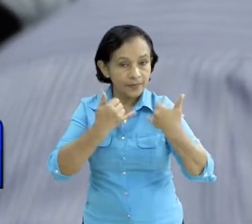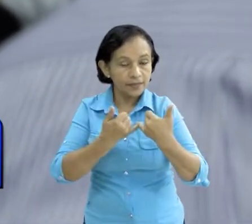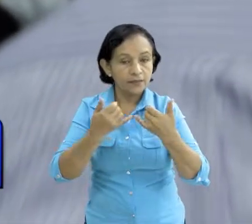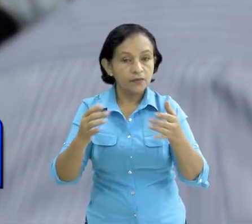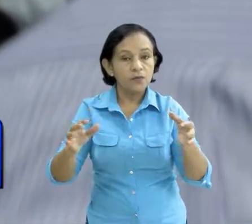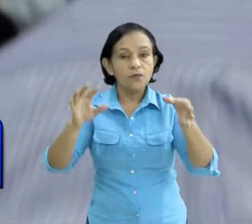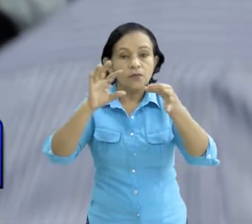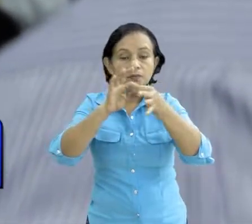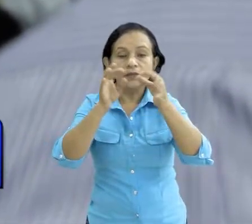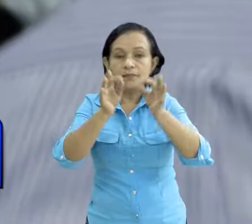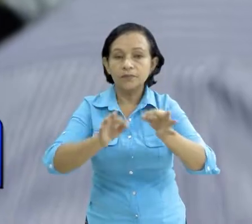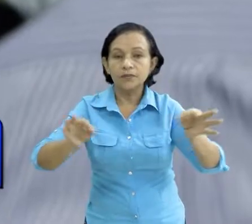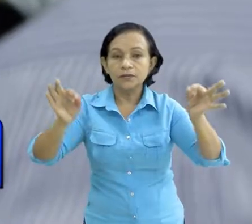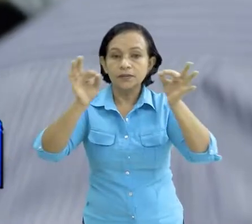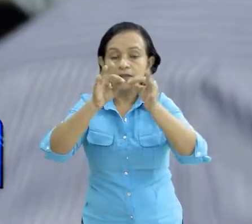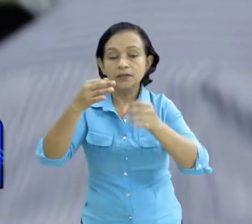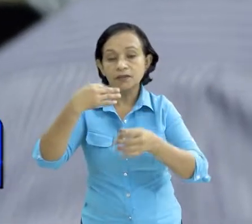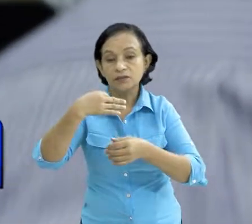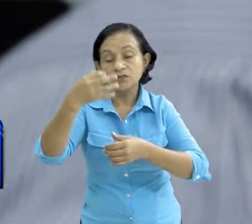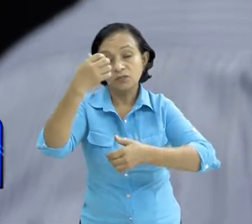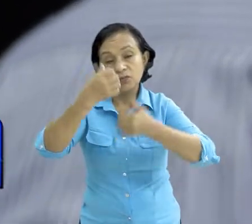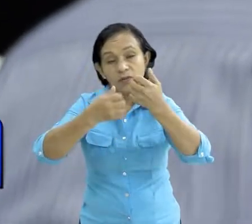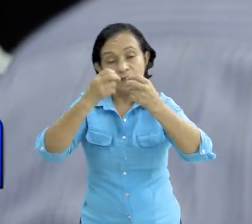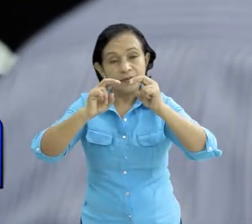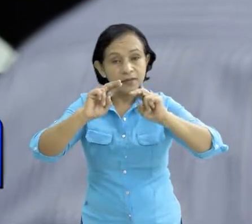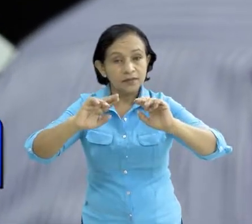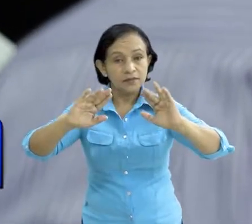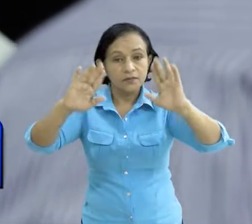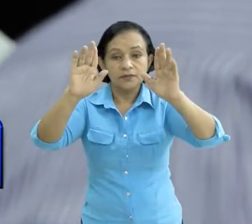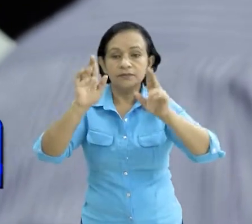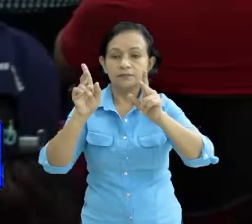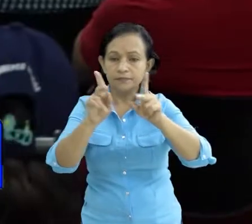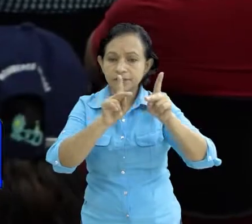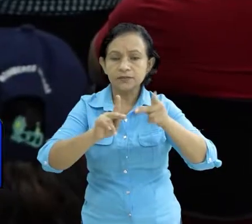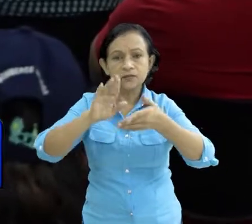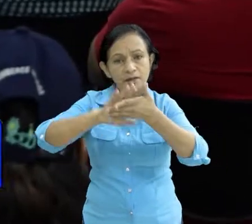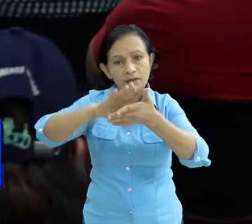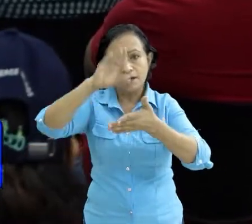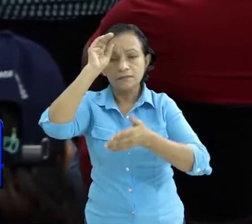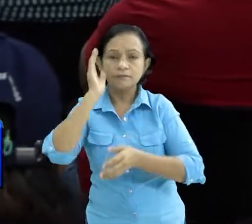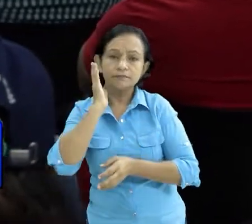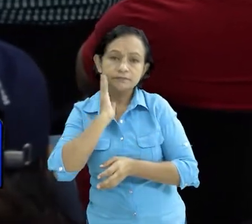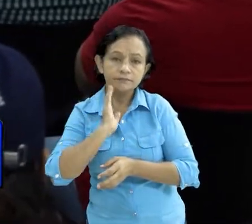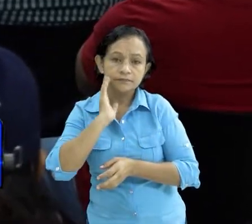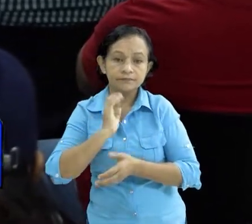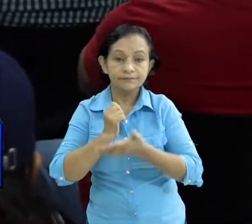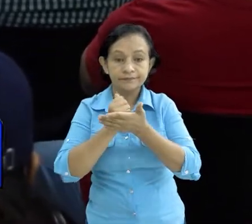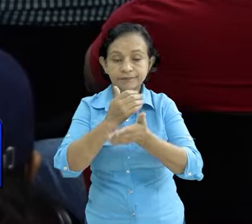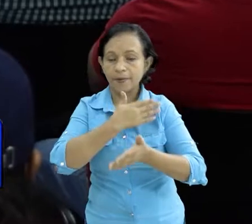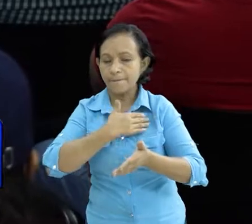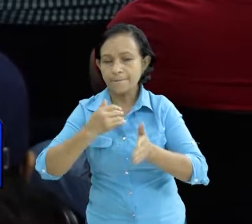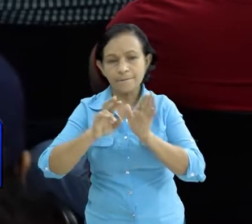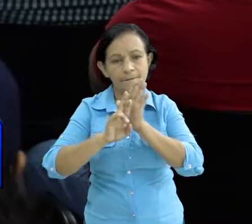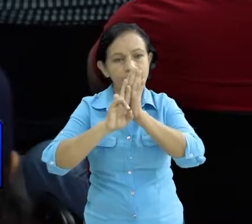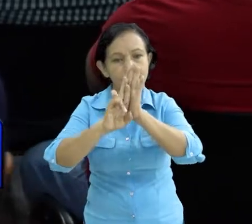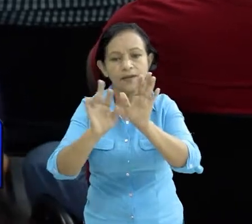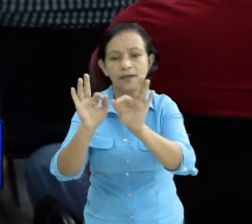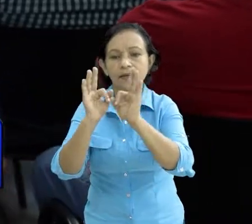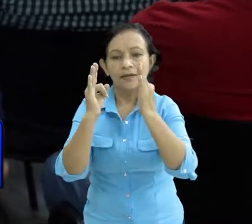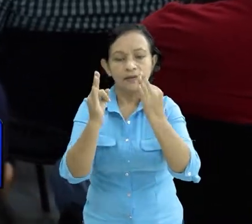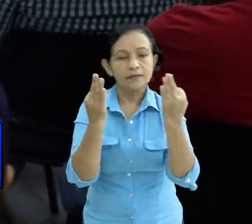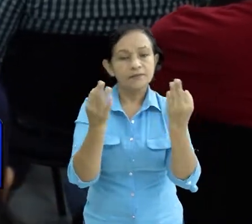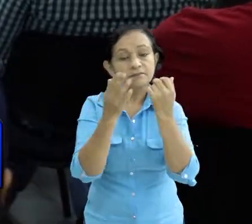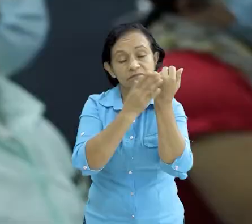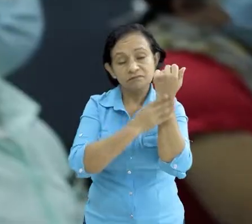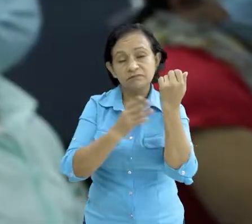son parte esencial al momento de una emergencia contar con el personal capacitado permitirá una mejor respuesta a las familias